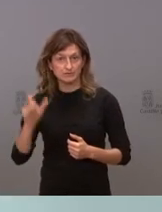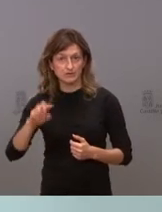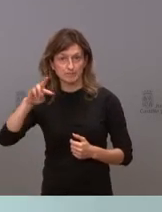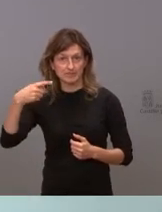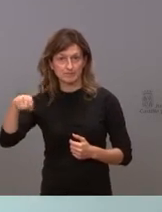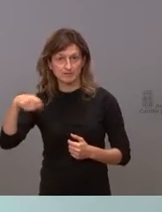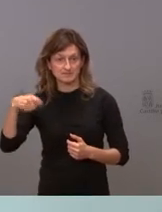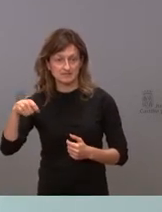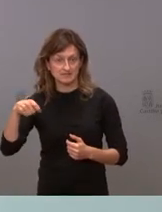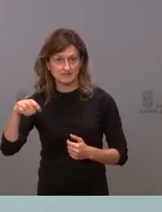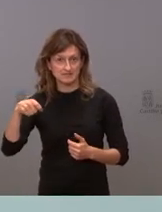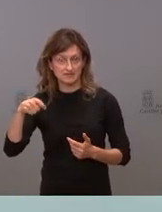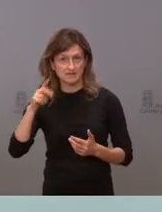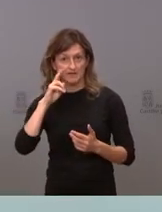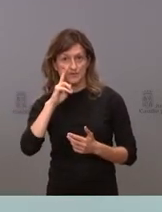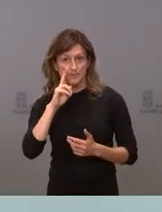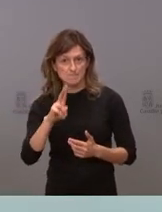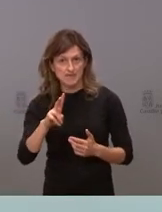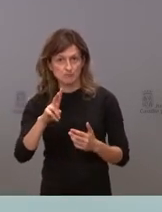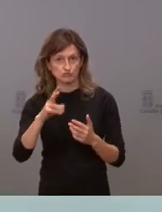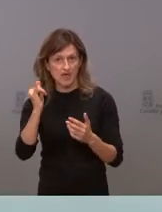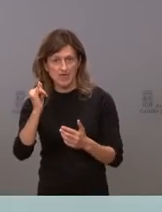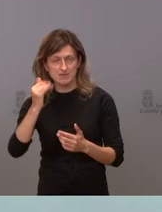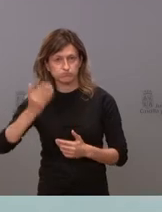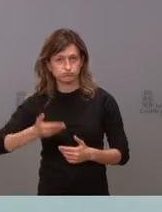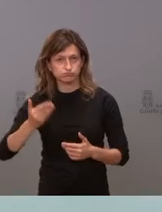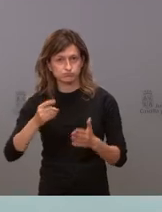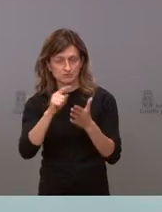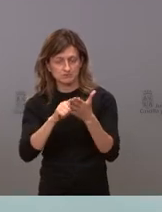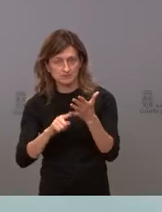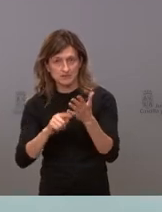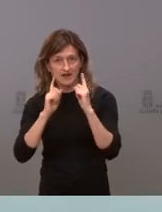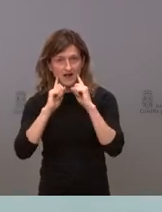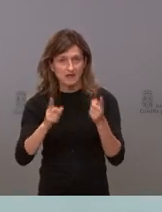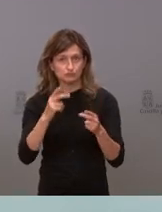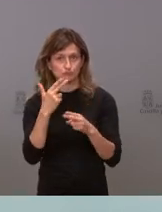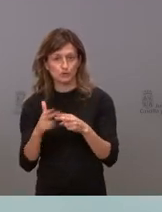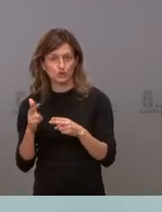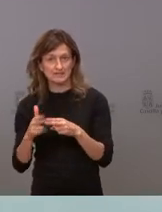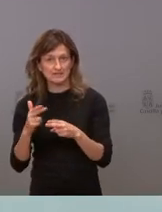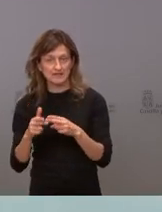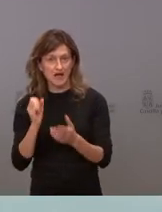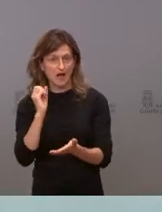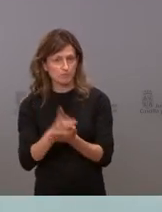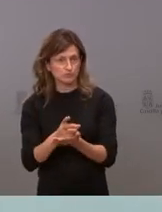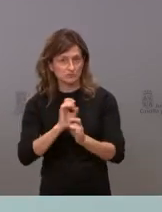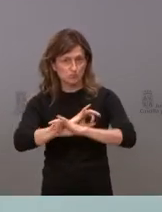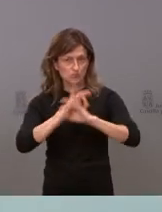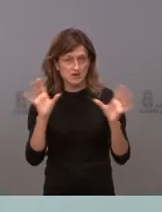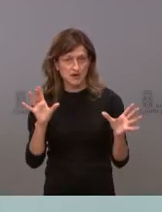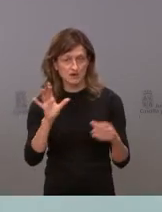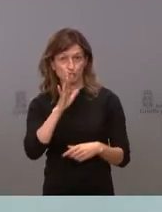vicepresidente está trufada de elementos, de casos, de políticas que apuestan claramente